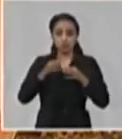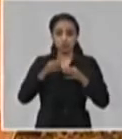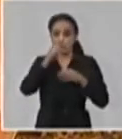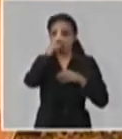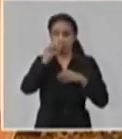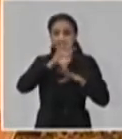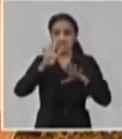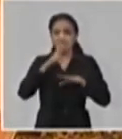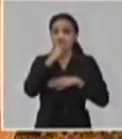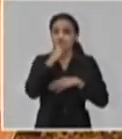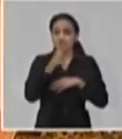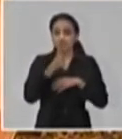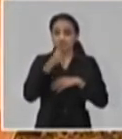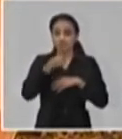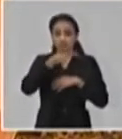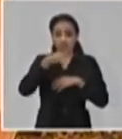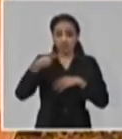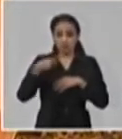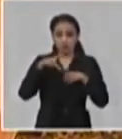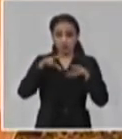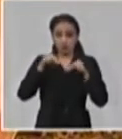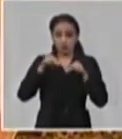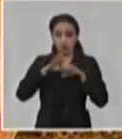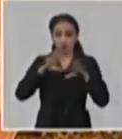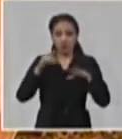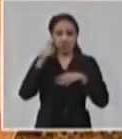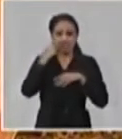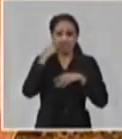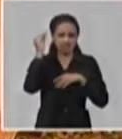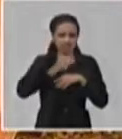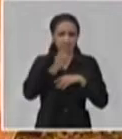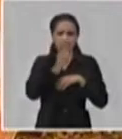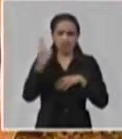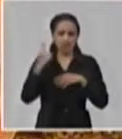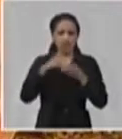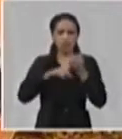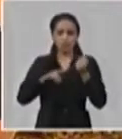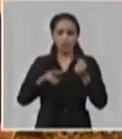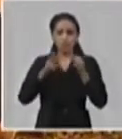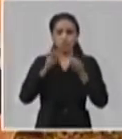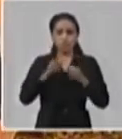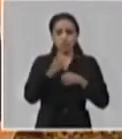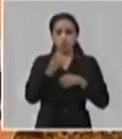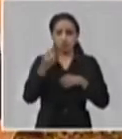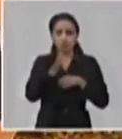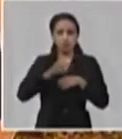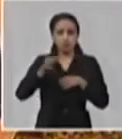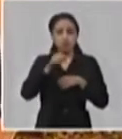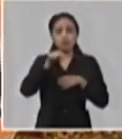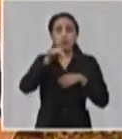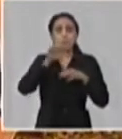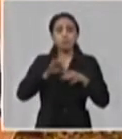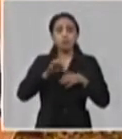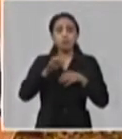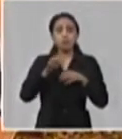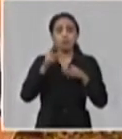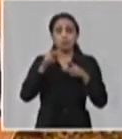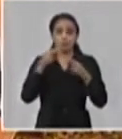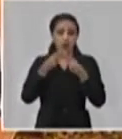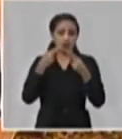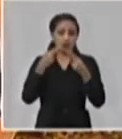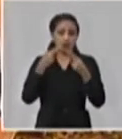definidos, que se conocen muy bien en cada uno de los territorios, y ahora en estos encuentros en las